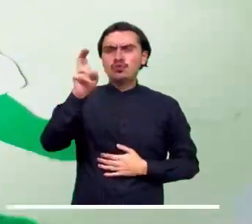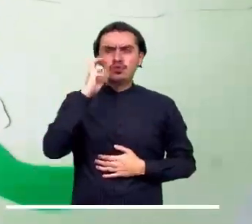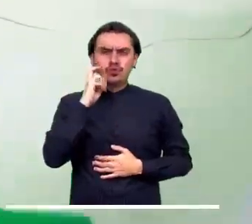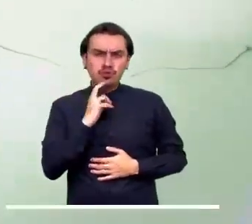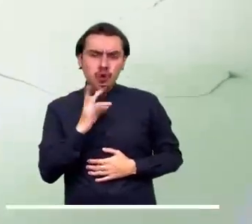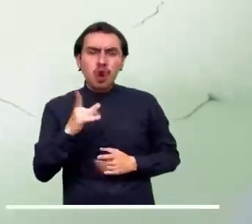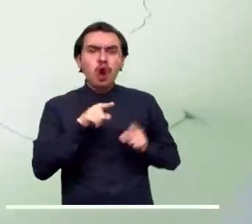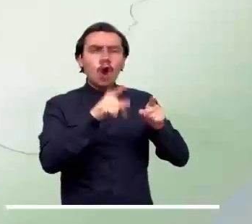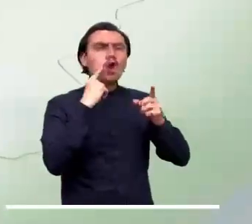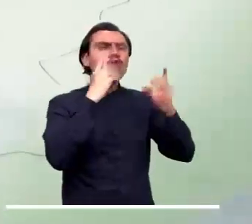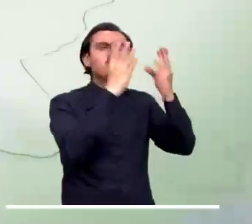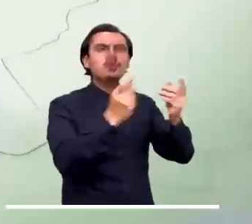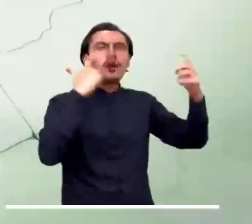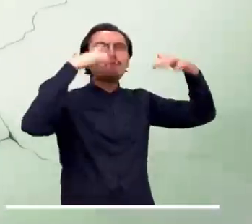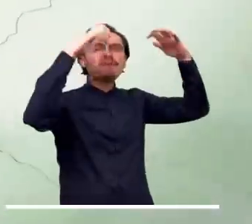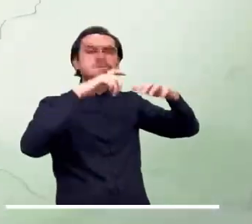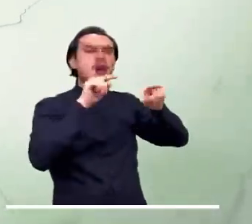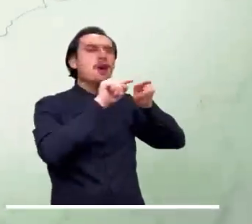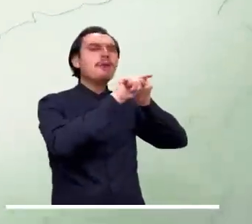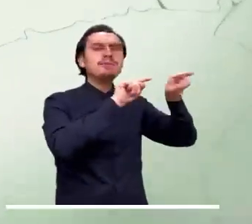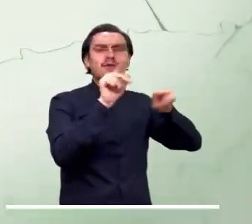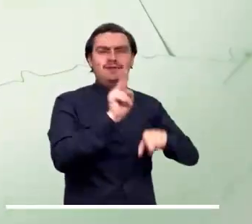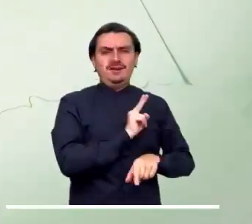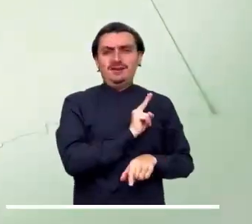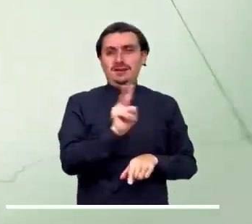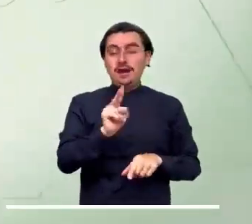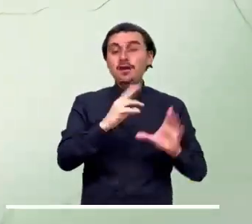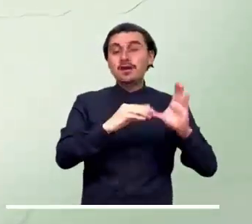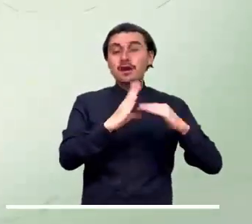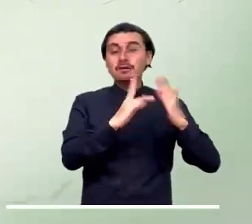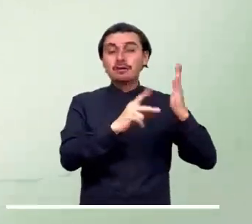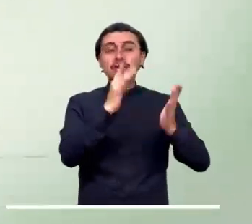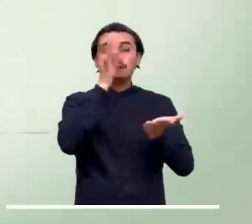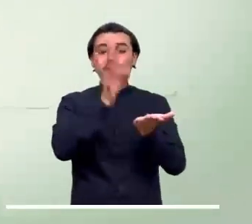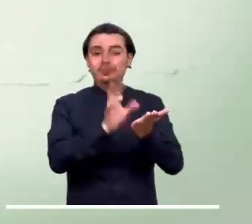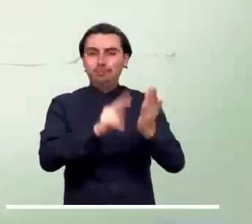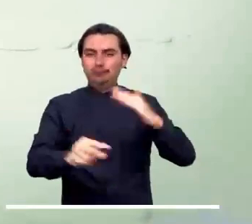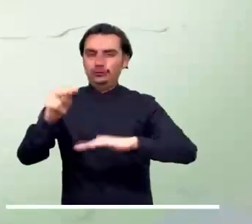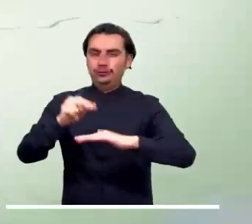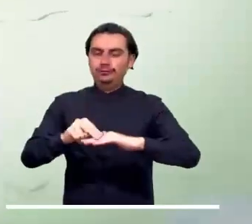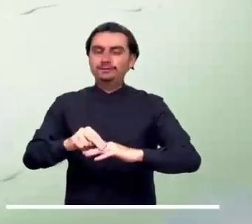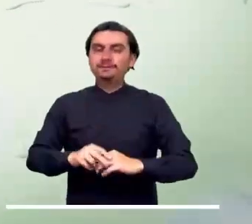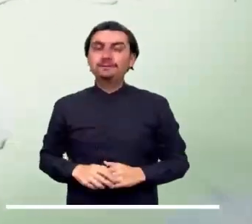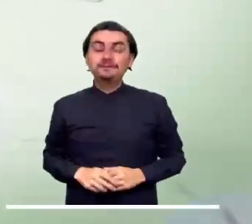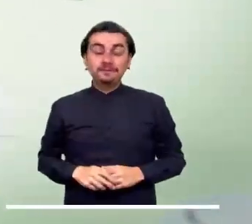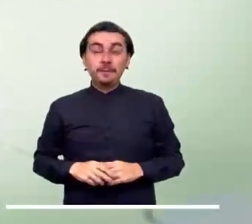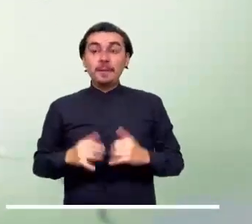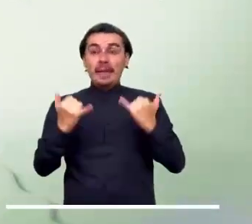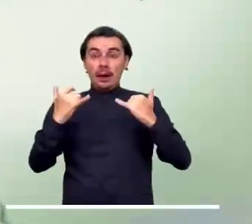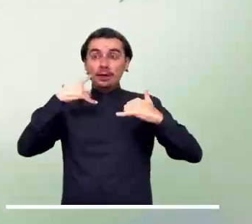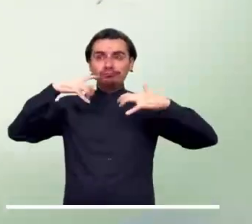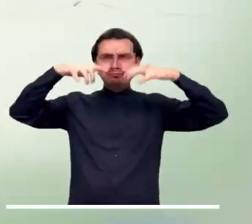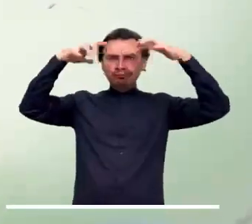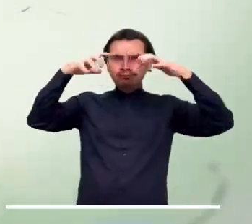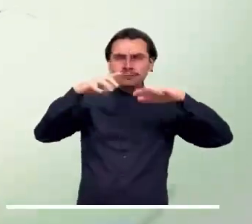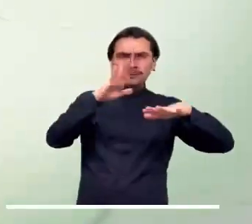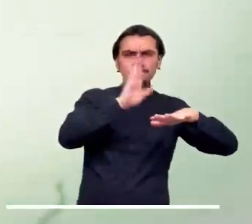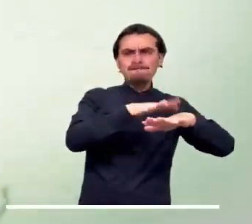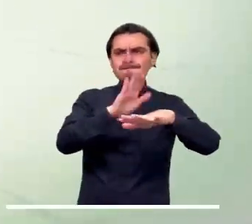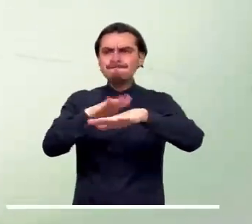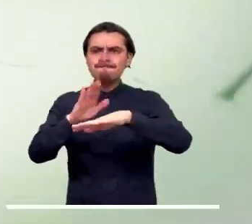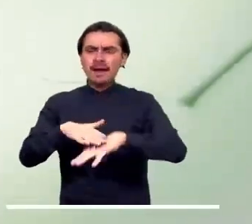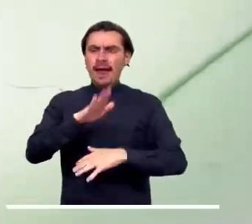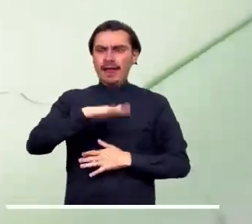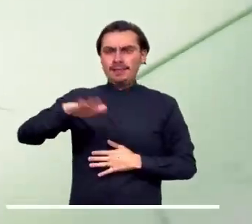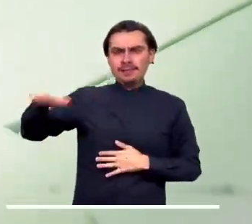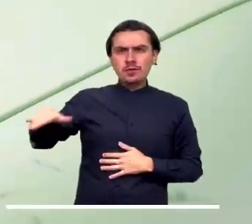En los Andes se proyecta una mañana mayormente seca, salvo por las precipitaciones dispersas y de baja intensidad que se estiman en sectores del sur